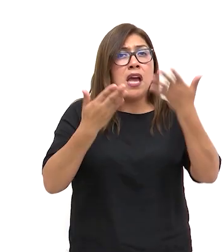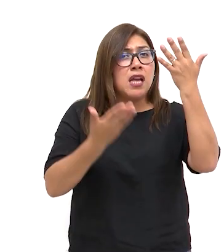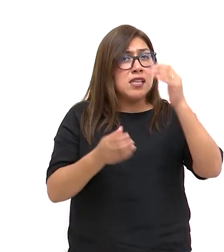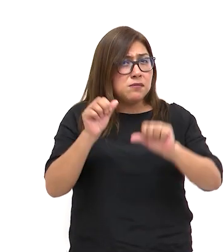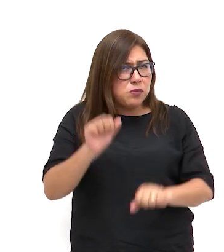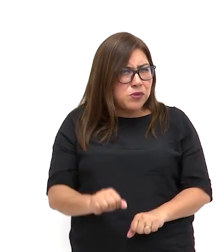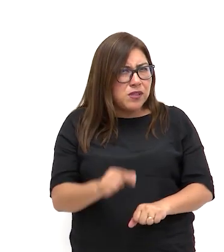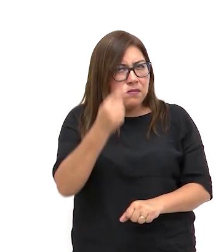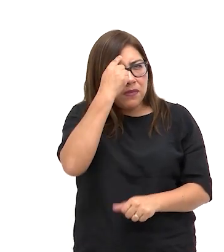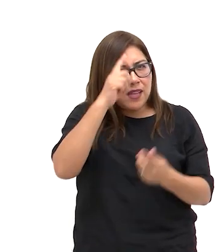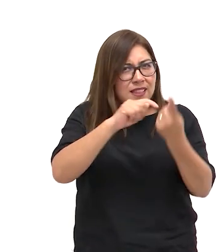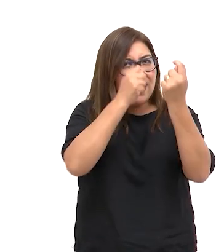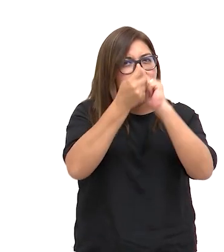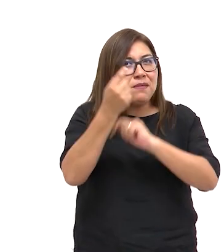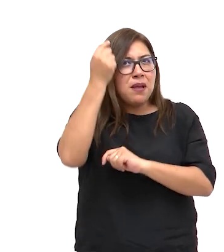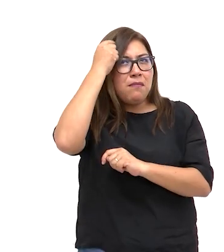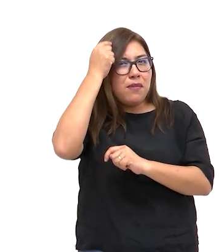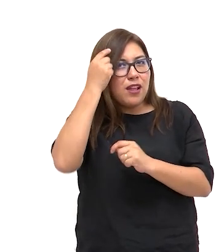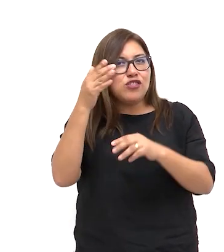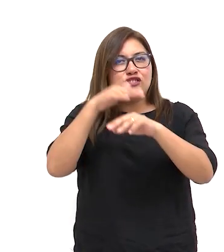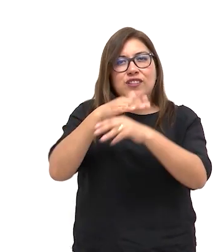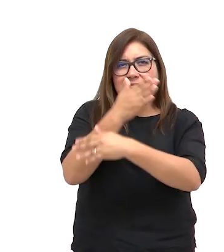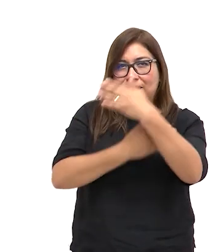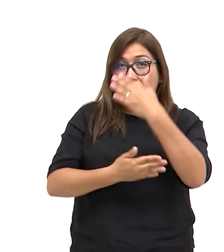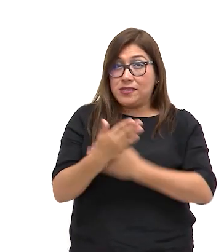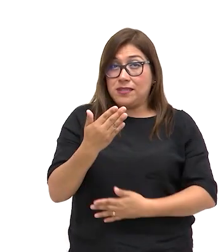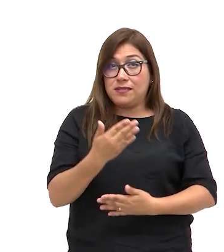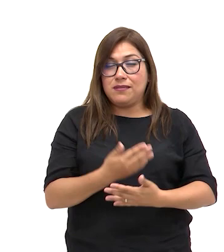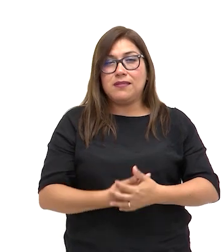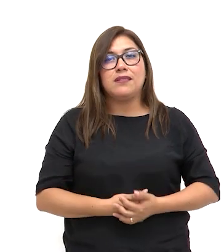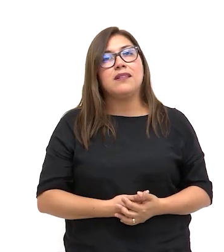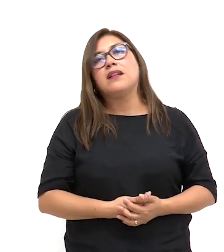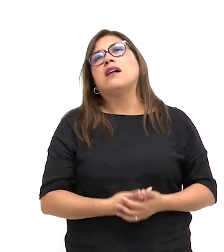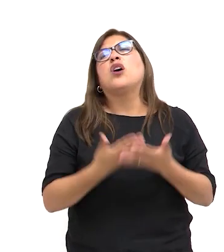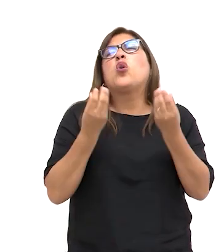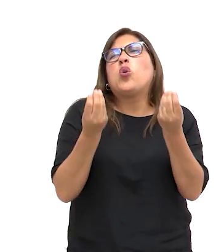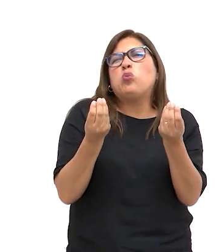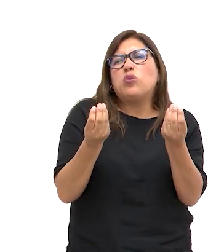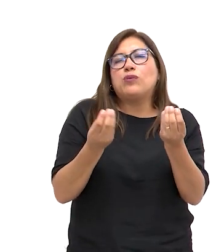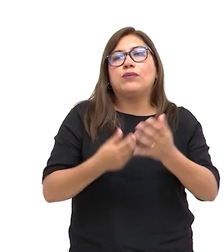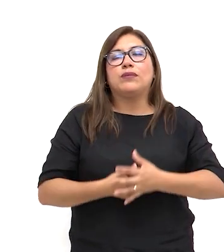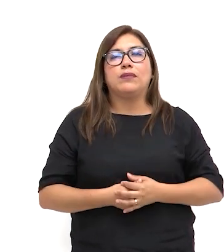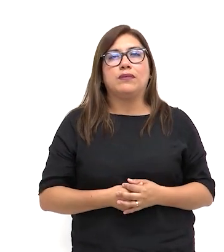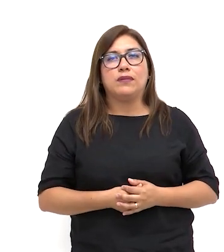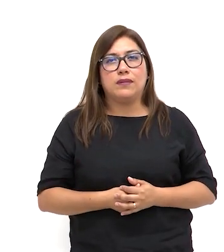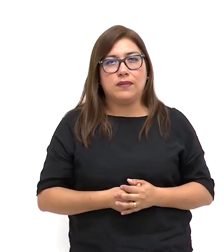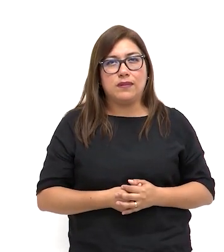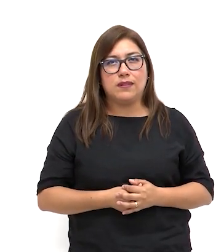¿Es posible transformar nuestros paradigmas sobre la discapacidad? ¿De qué manera?